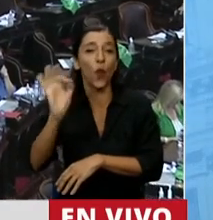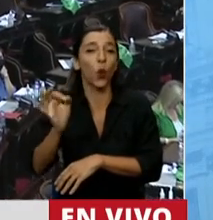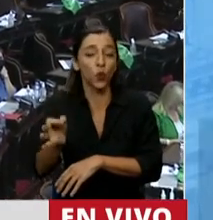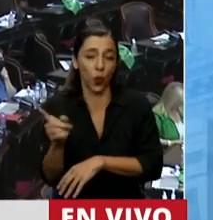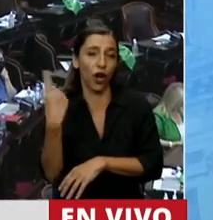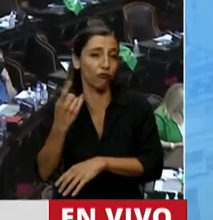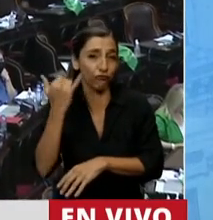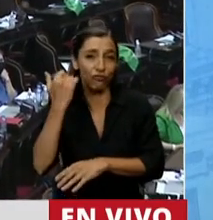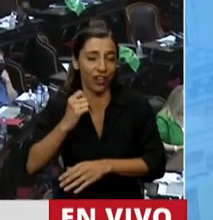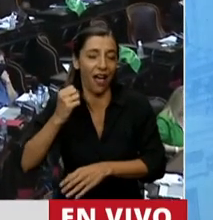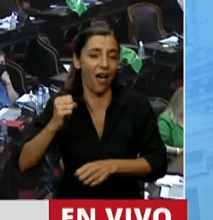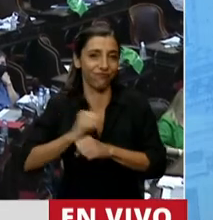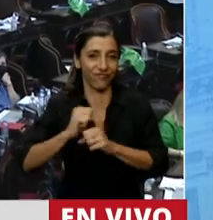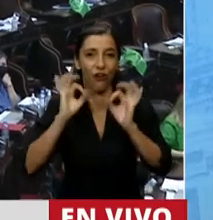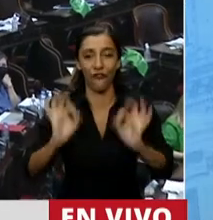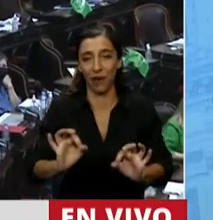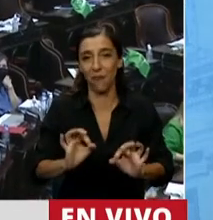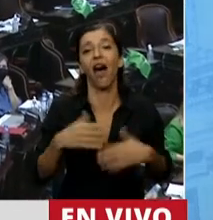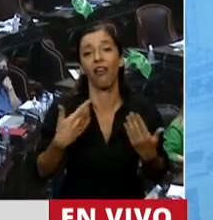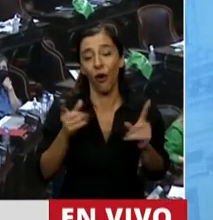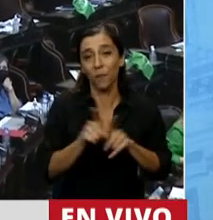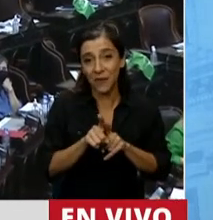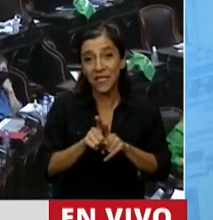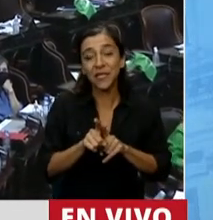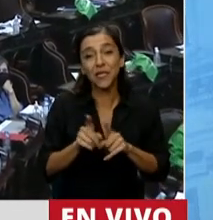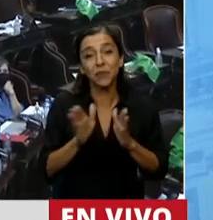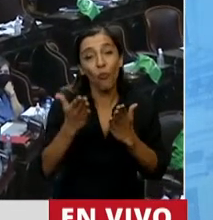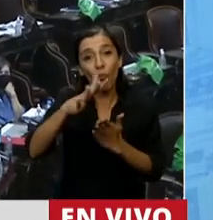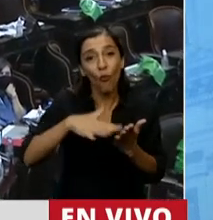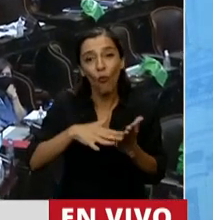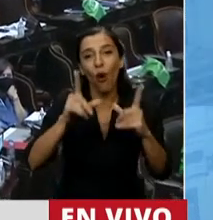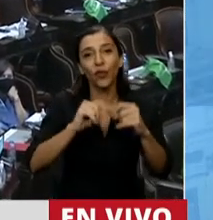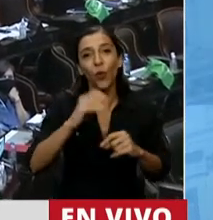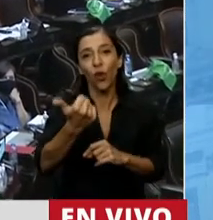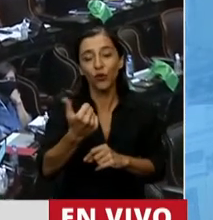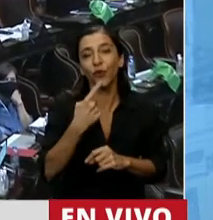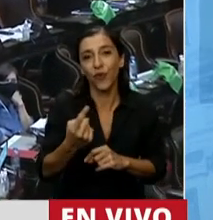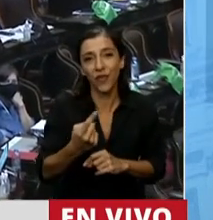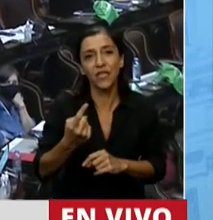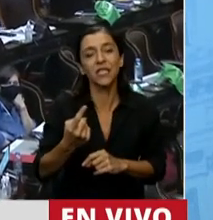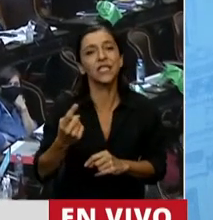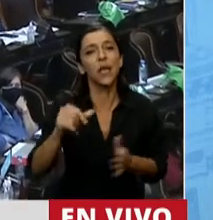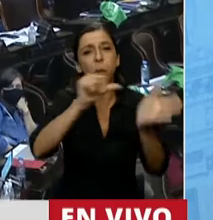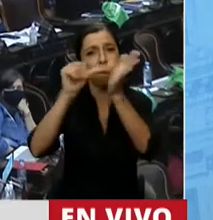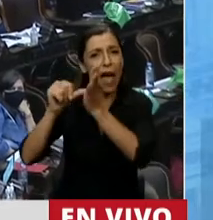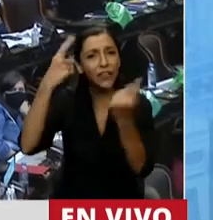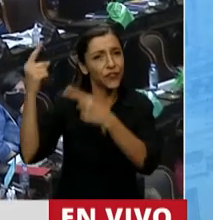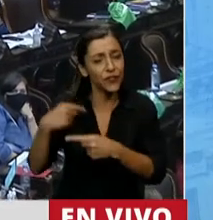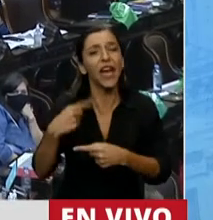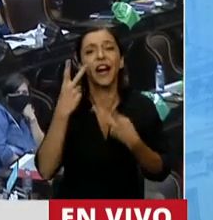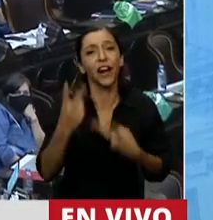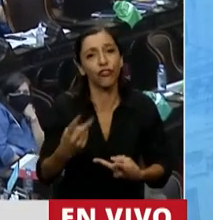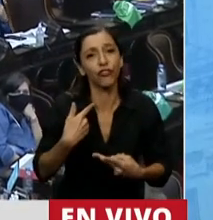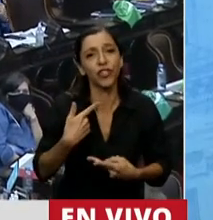en el artículo 6 de dicha convención ratifica, los Estados partes reconocen que todo niño tiene derecho